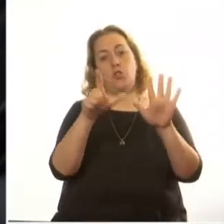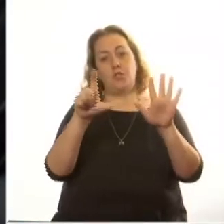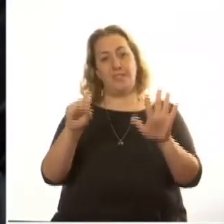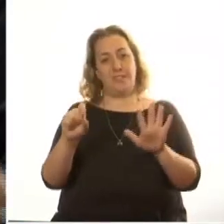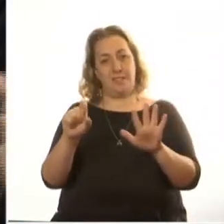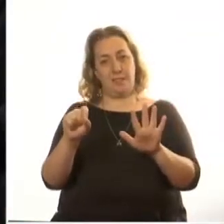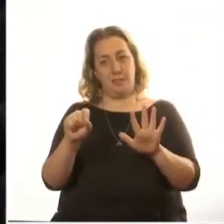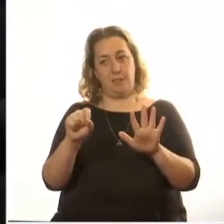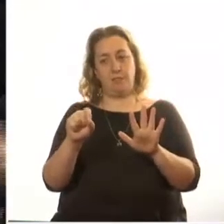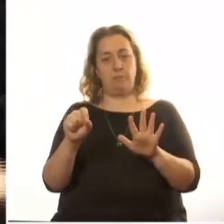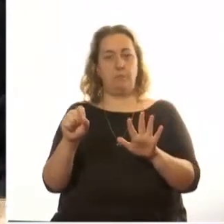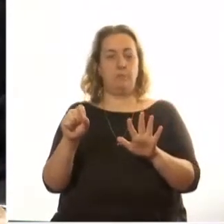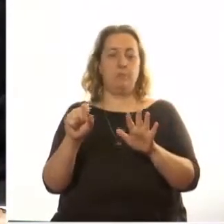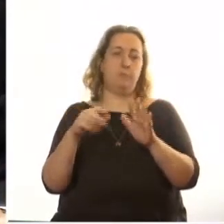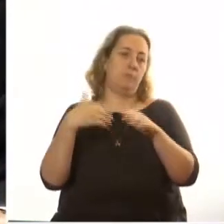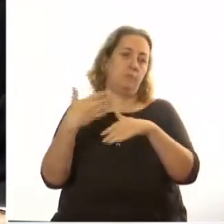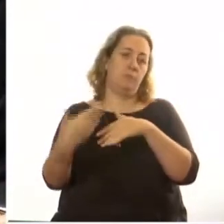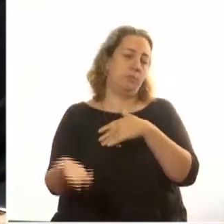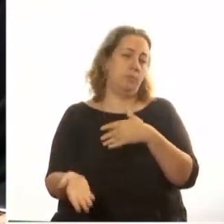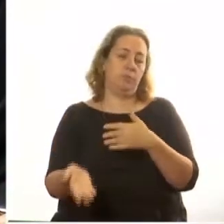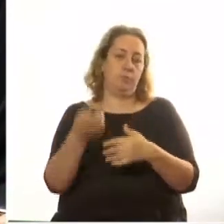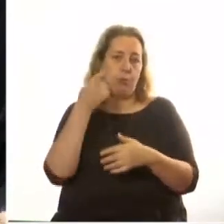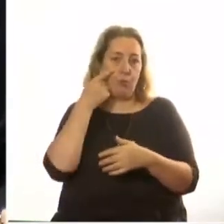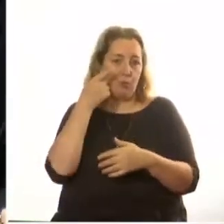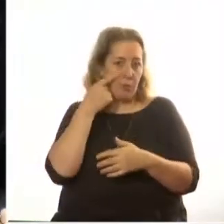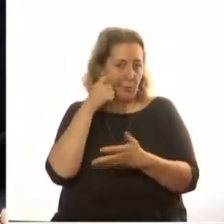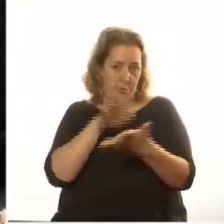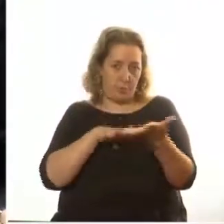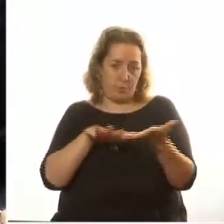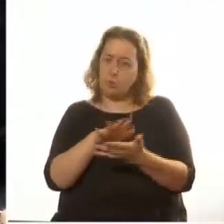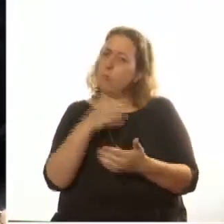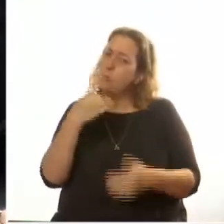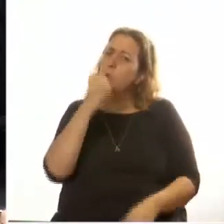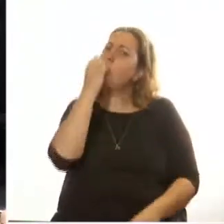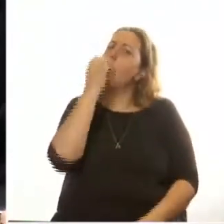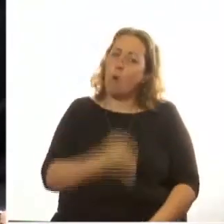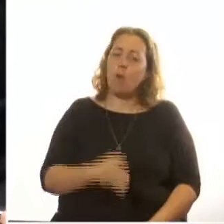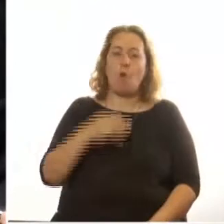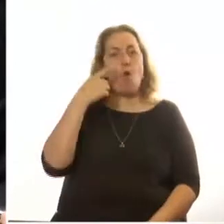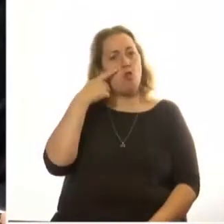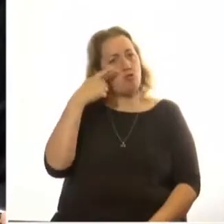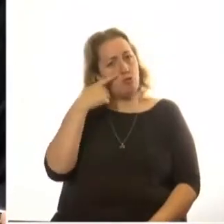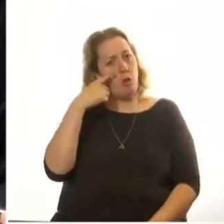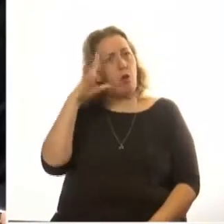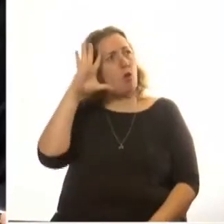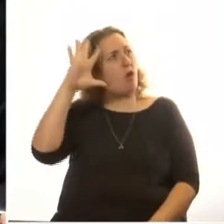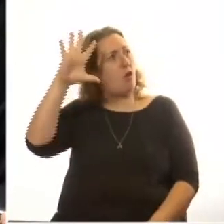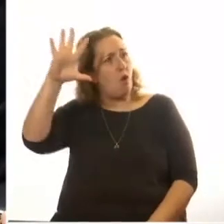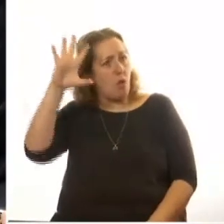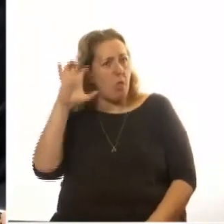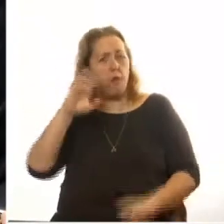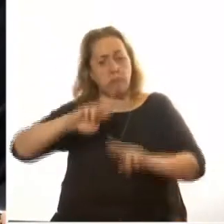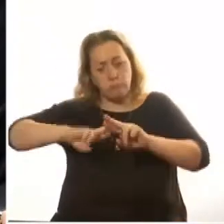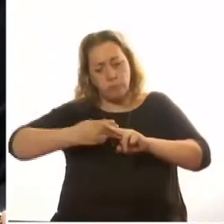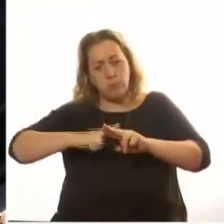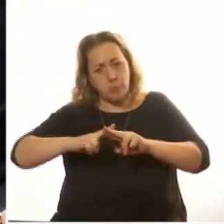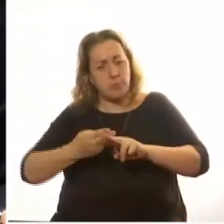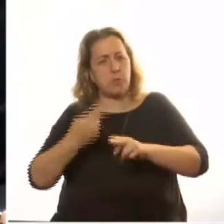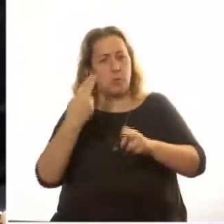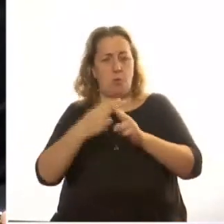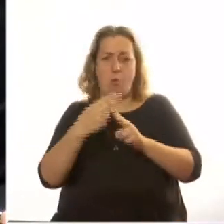y todo lo que vino después lo conocemos pero es bueno recordarlo y repetir los nombres para que quede grabado a fuego